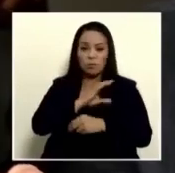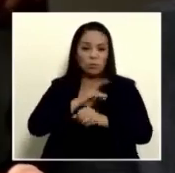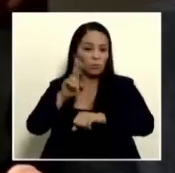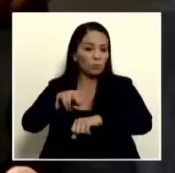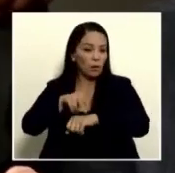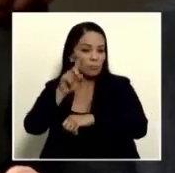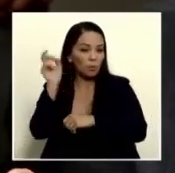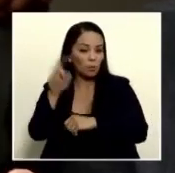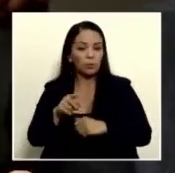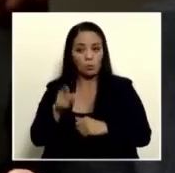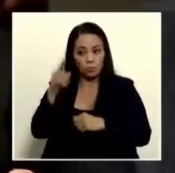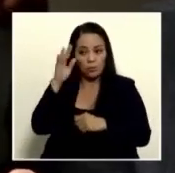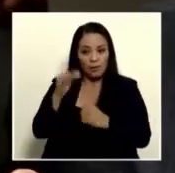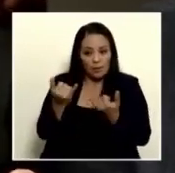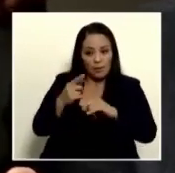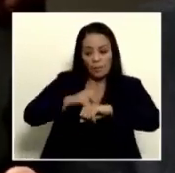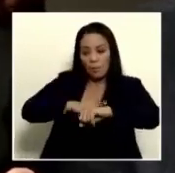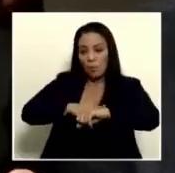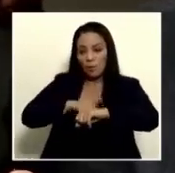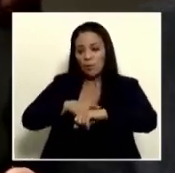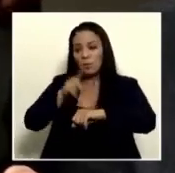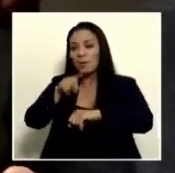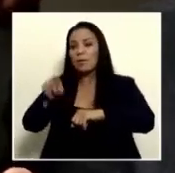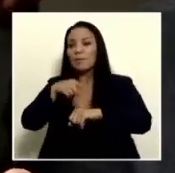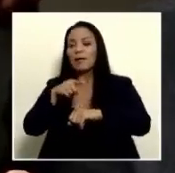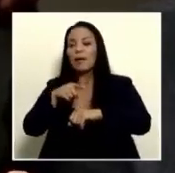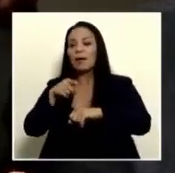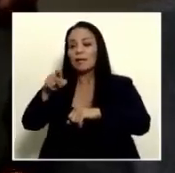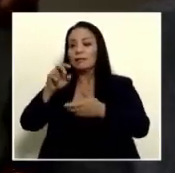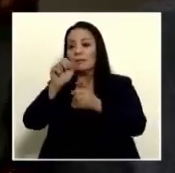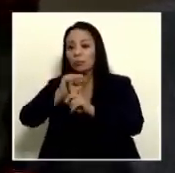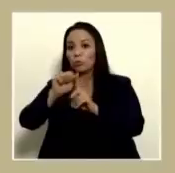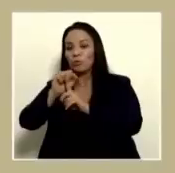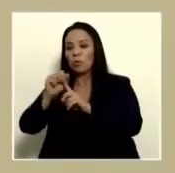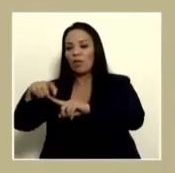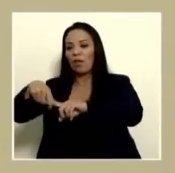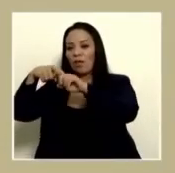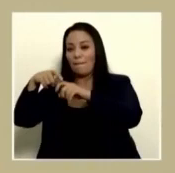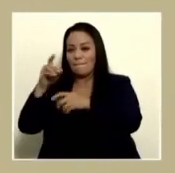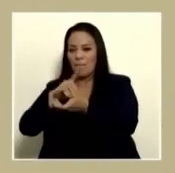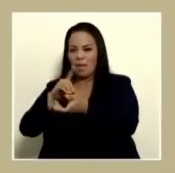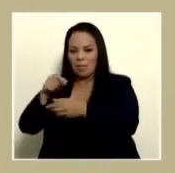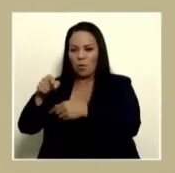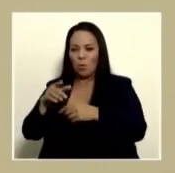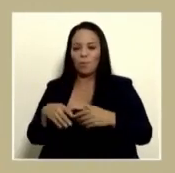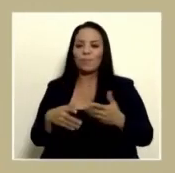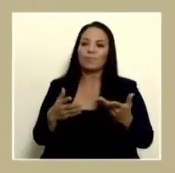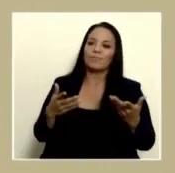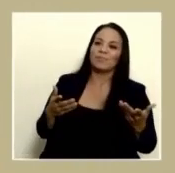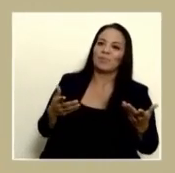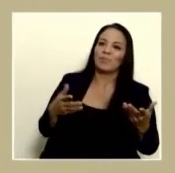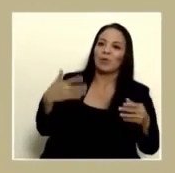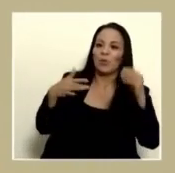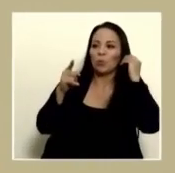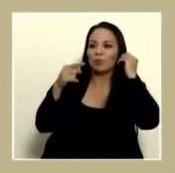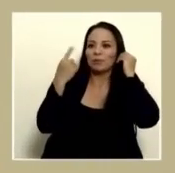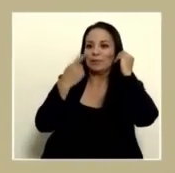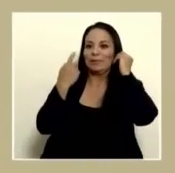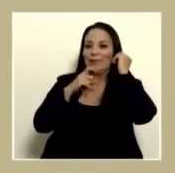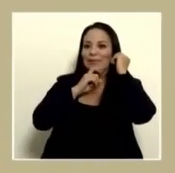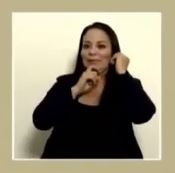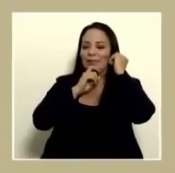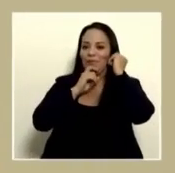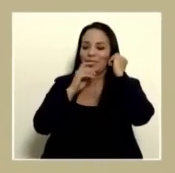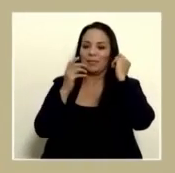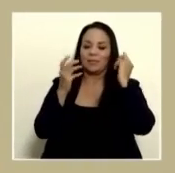normal y considera usted que es momento de eliminar el enganche médico don rodrigo este ya y usted me hace las preguntas más difíciles